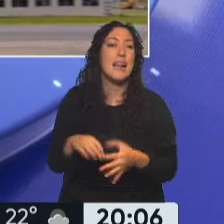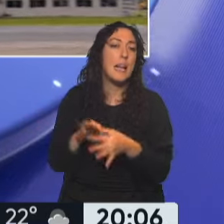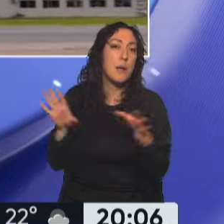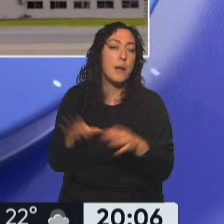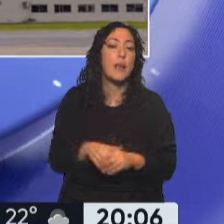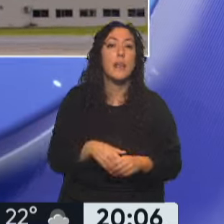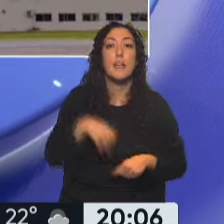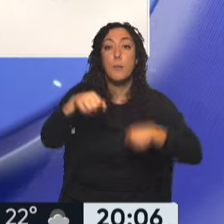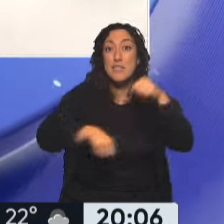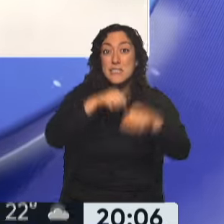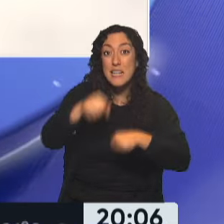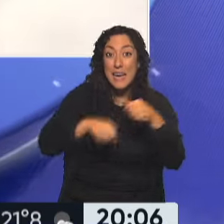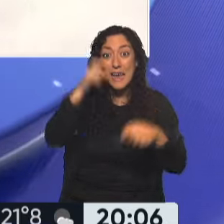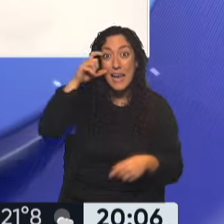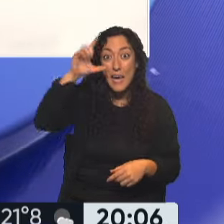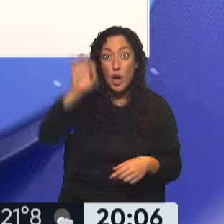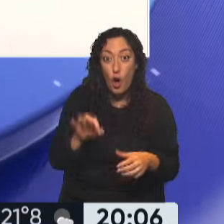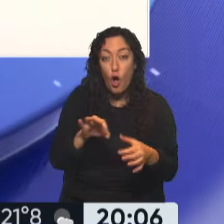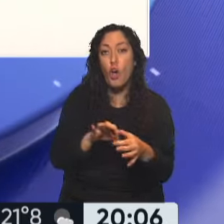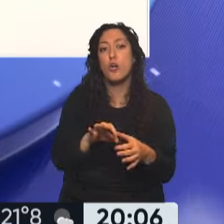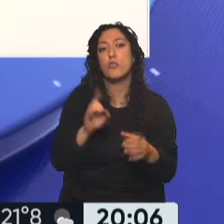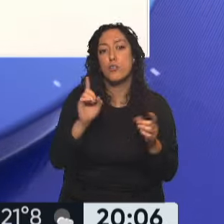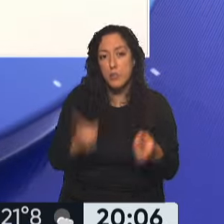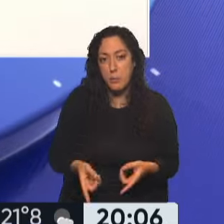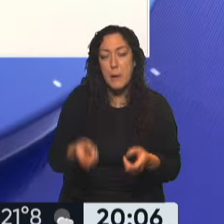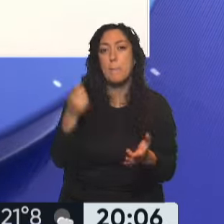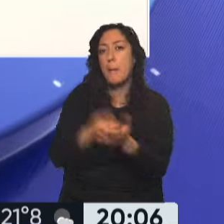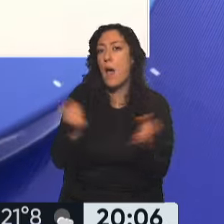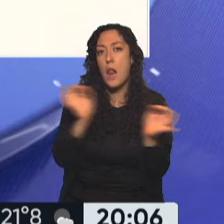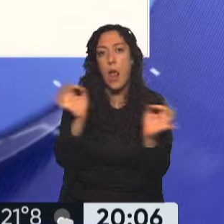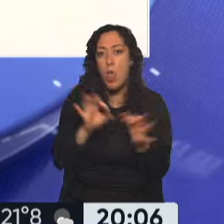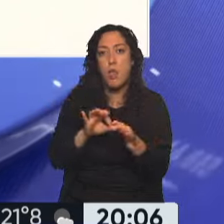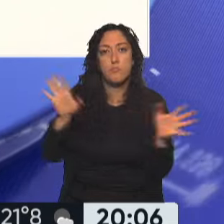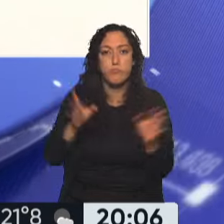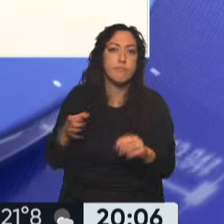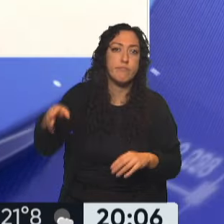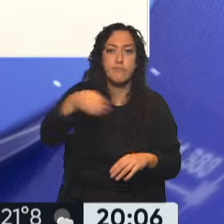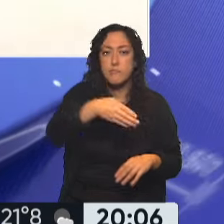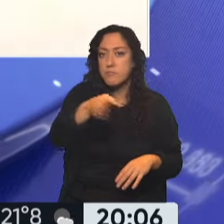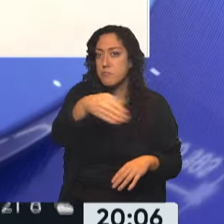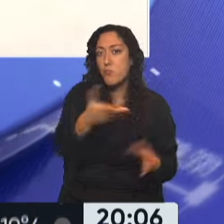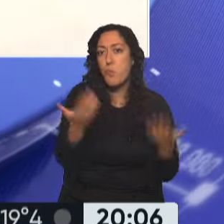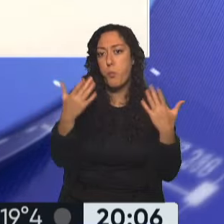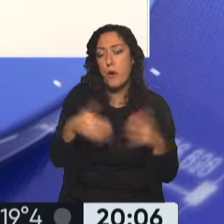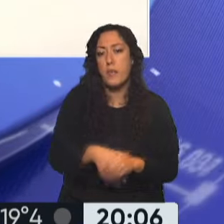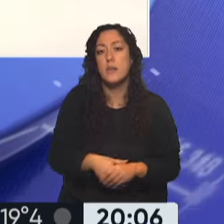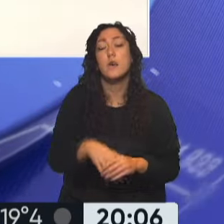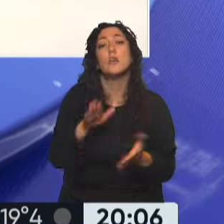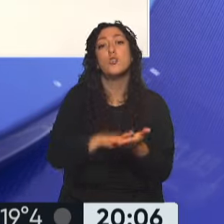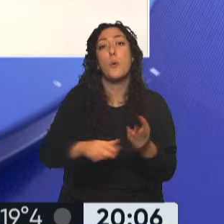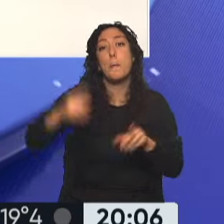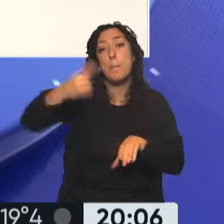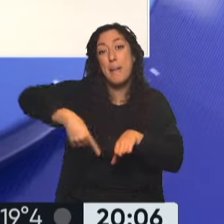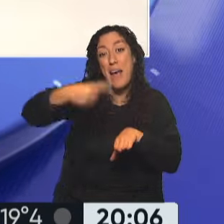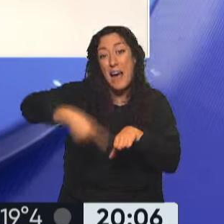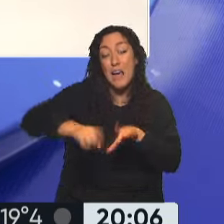circular sin pagar el arancel. Y por último, en cuanto a los peajes, es muy probable que en algunas